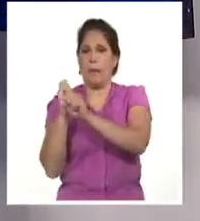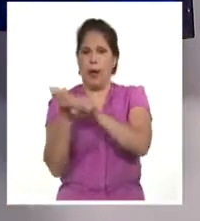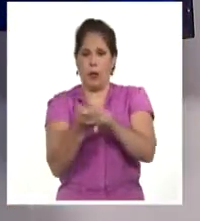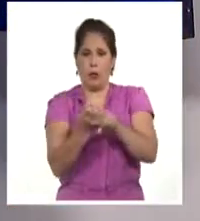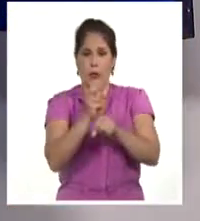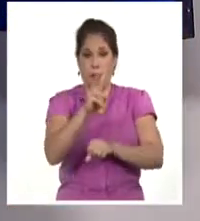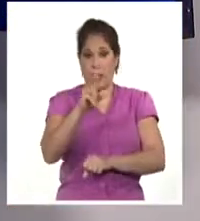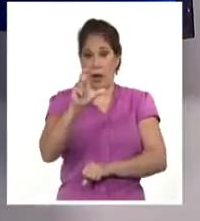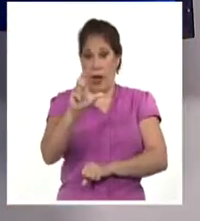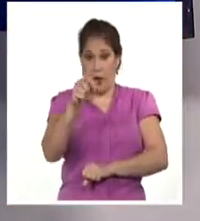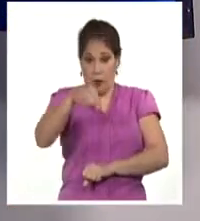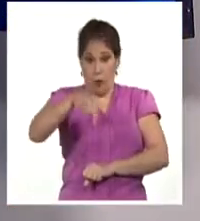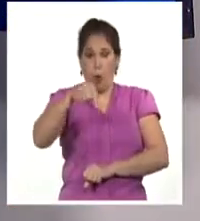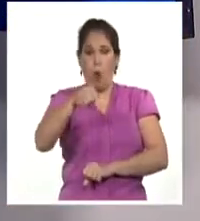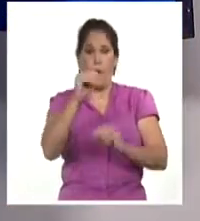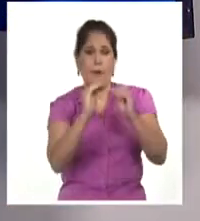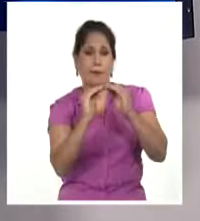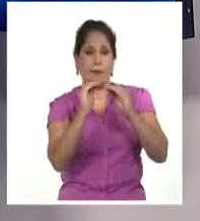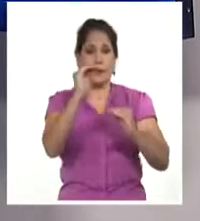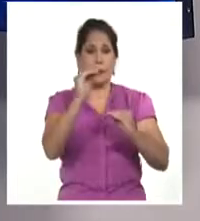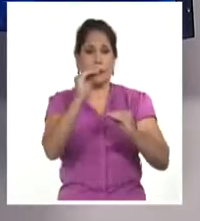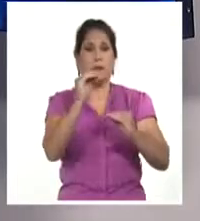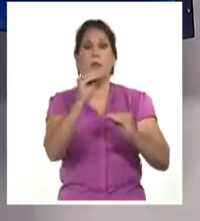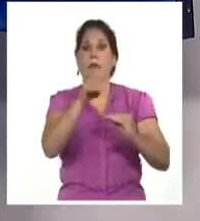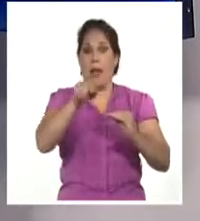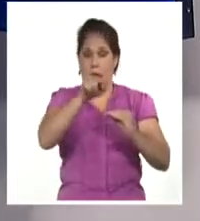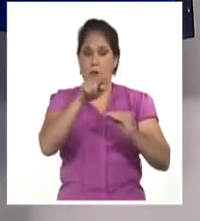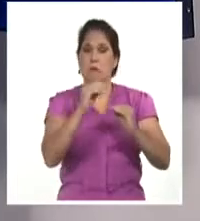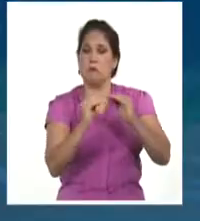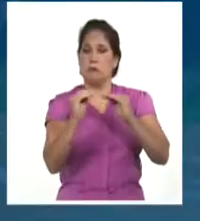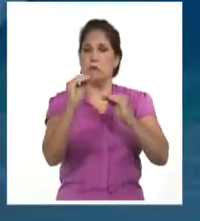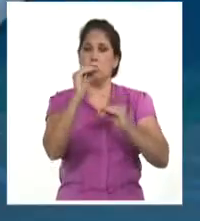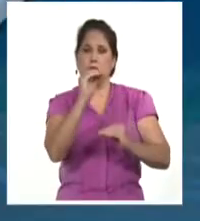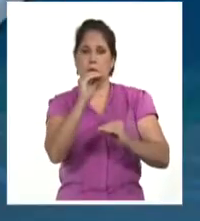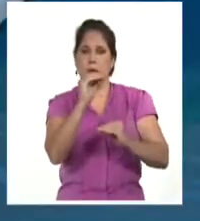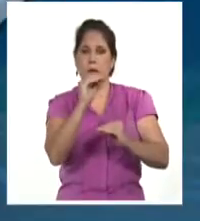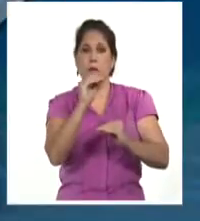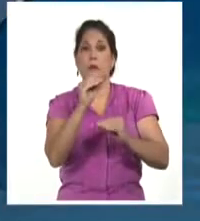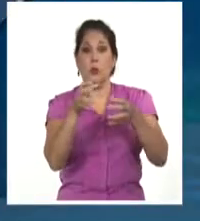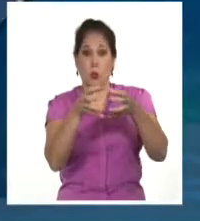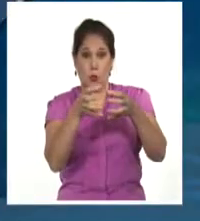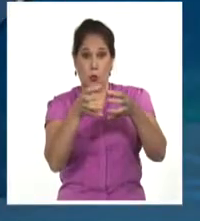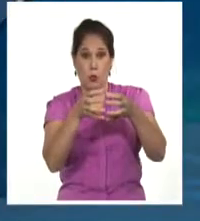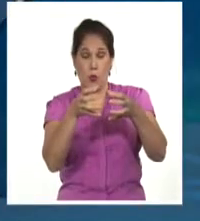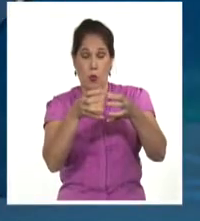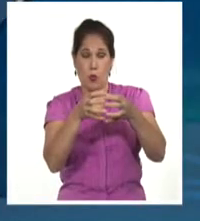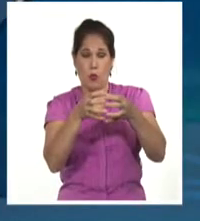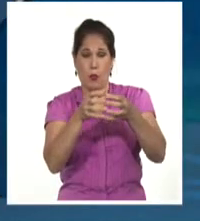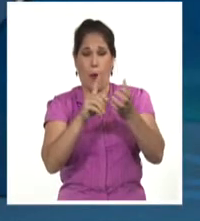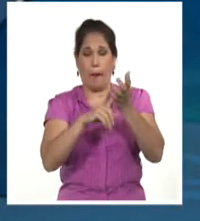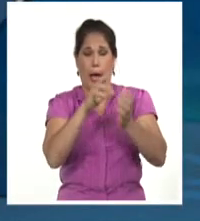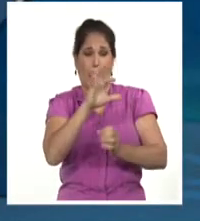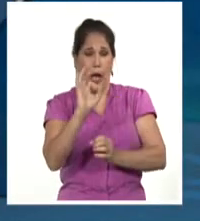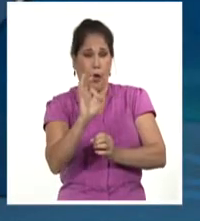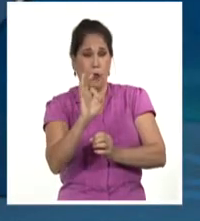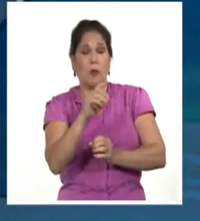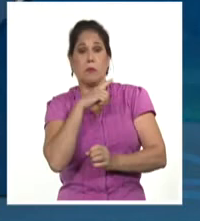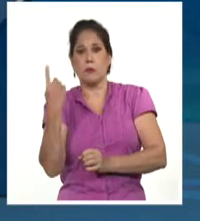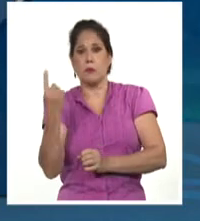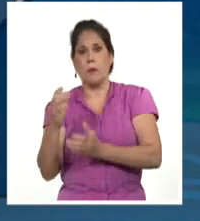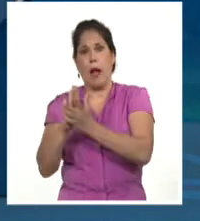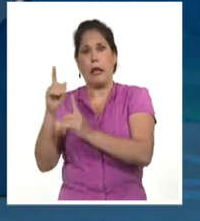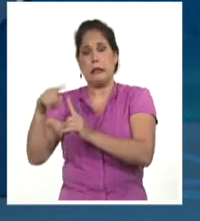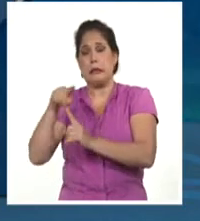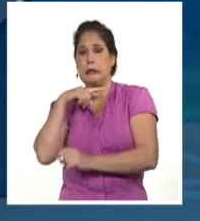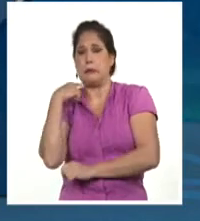Villaclara se coló hoy momentáneamente en zona de clasificación. La tropa del tricampeón Pedro Jova derrotó a Matanzas